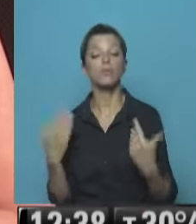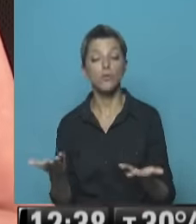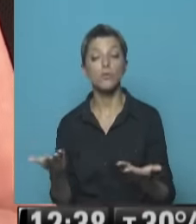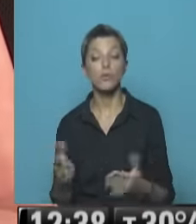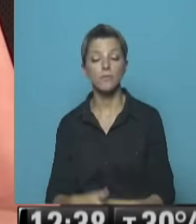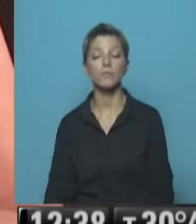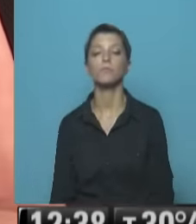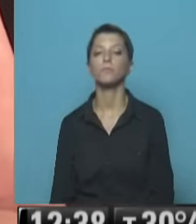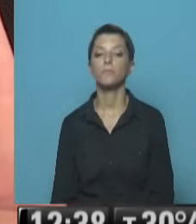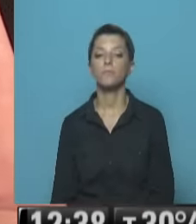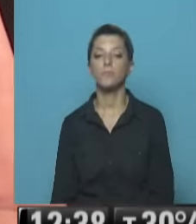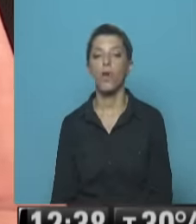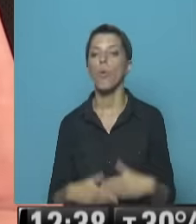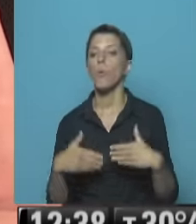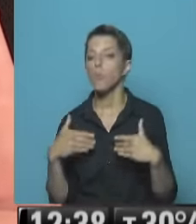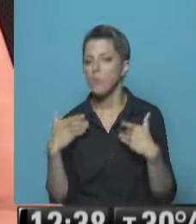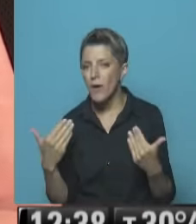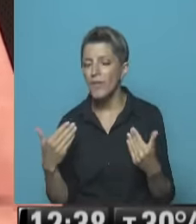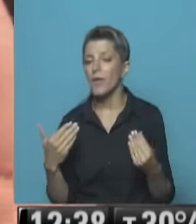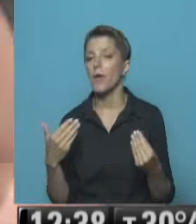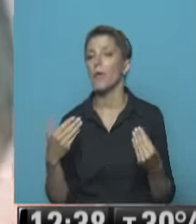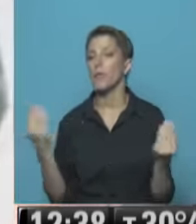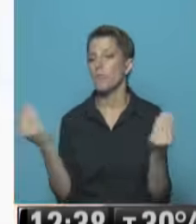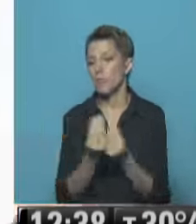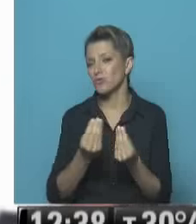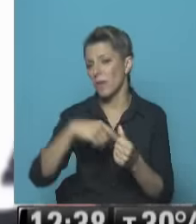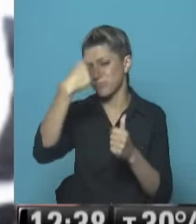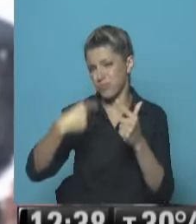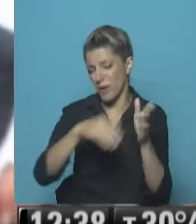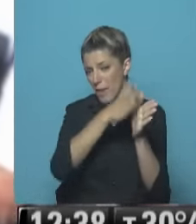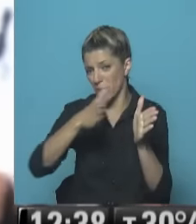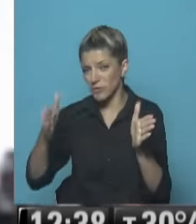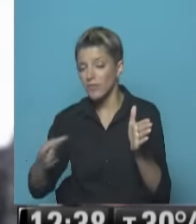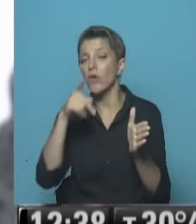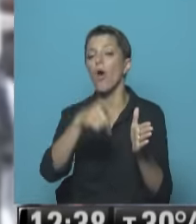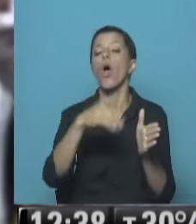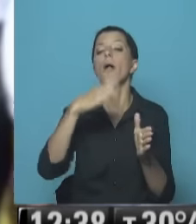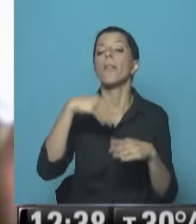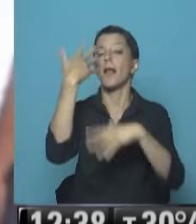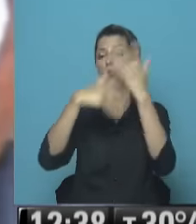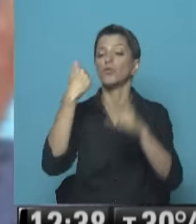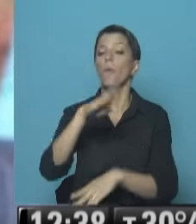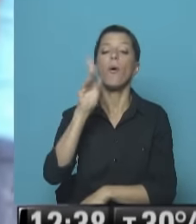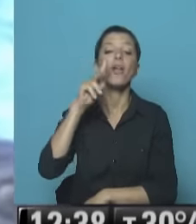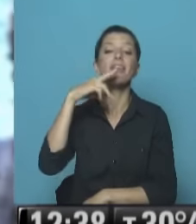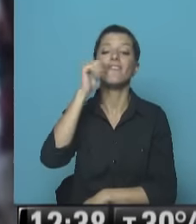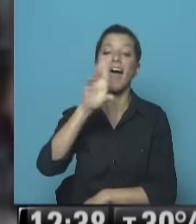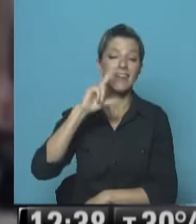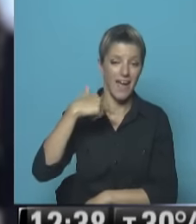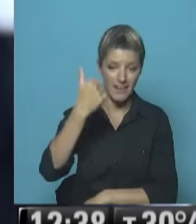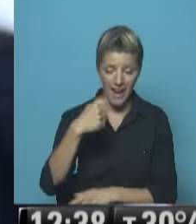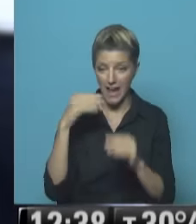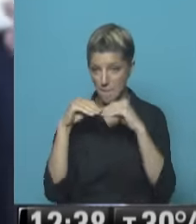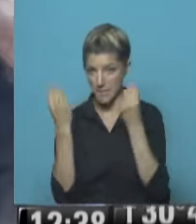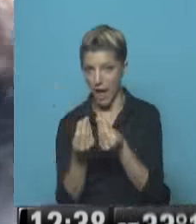cambiar Grandemente todo el proceso bolivariano ¿Por qué? Porque puede cambiar la constitución Porque